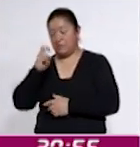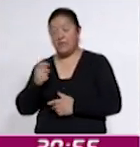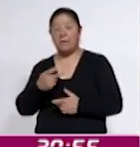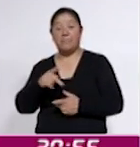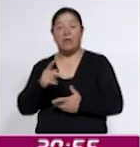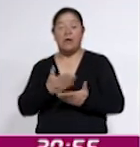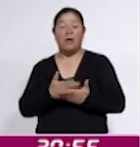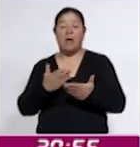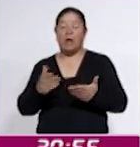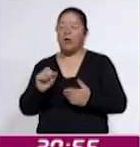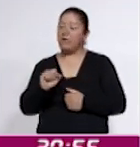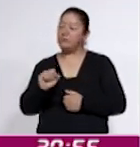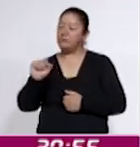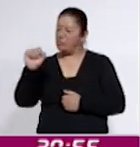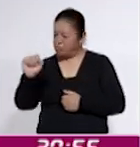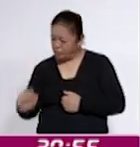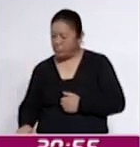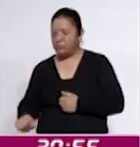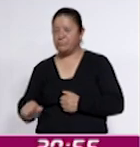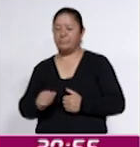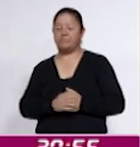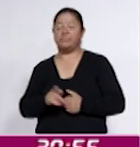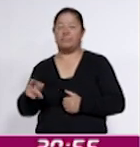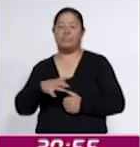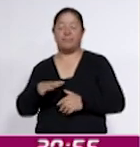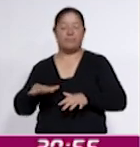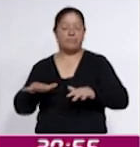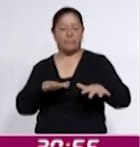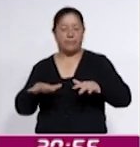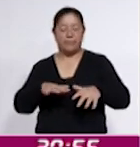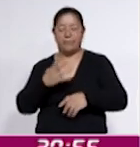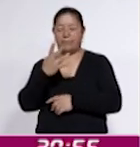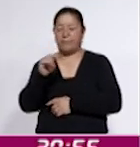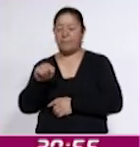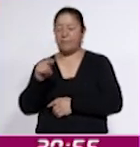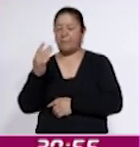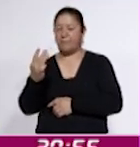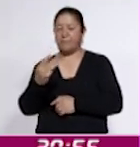115 kilómetros al sur, el cual tuvo una magnitud de 4.3.